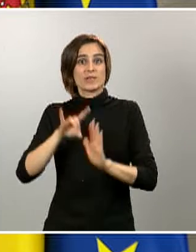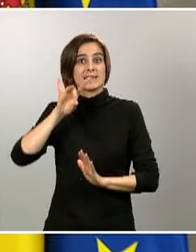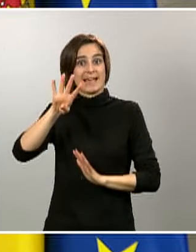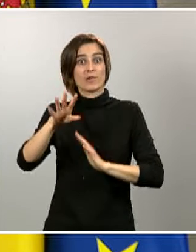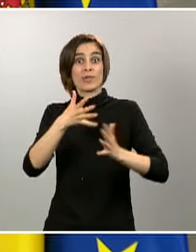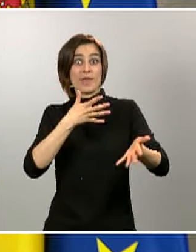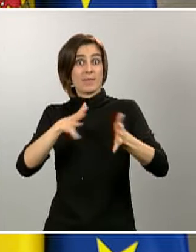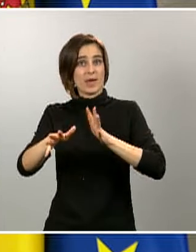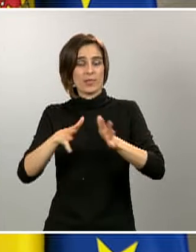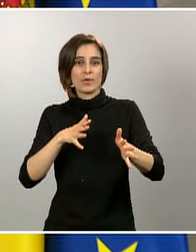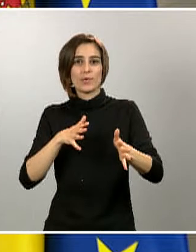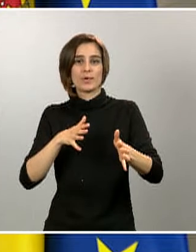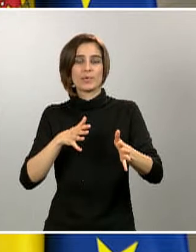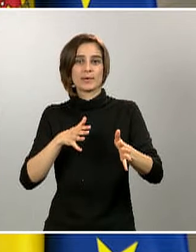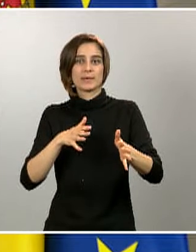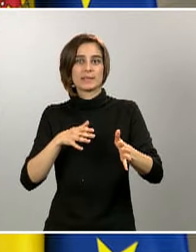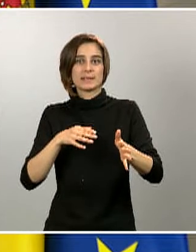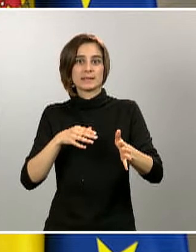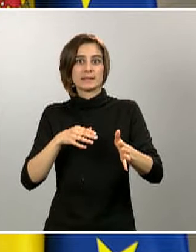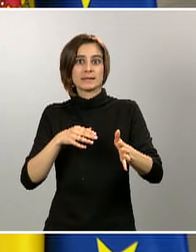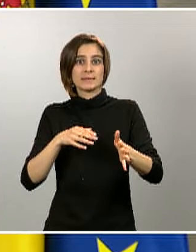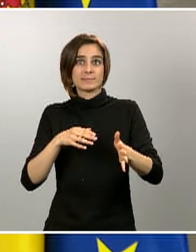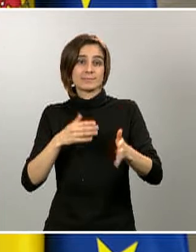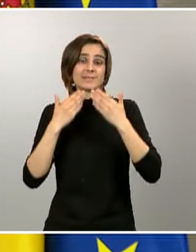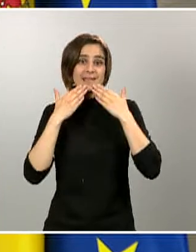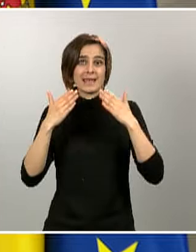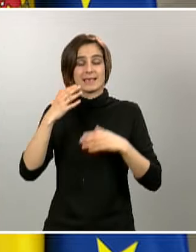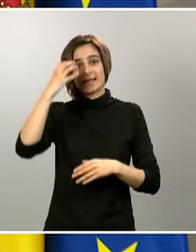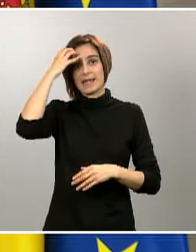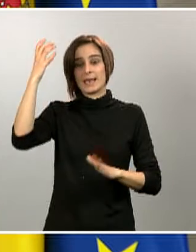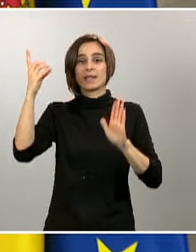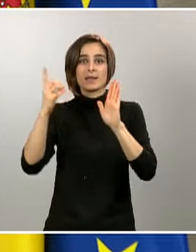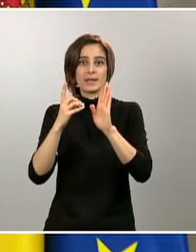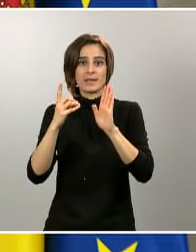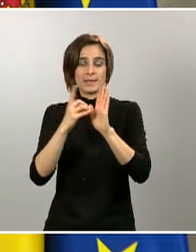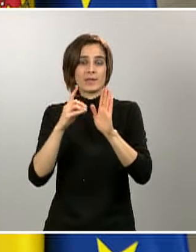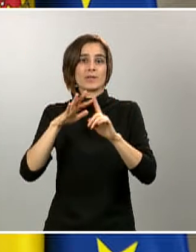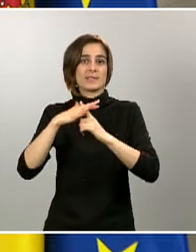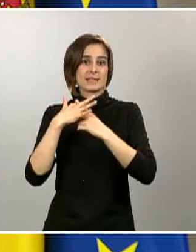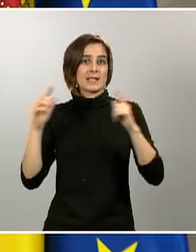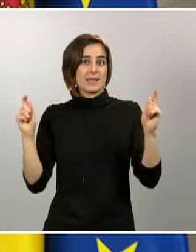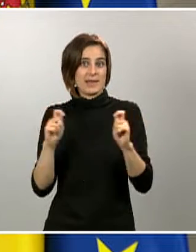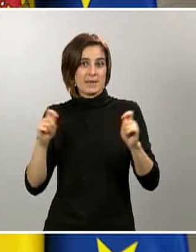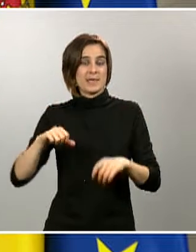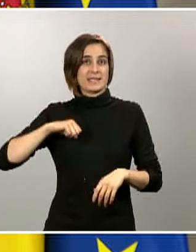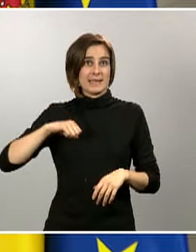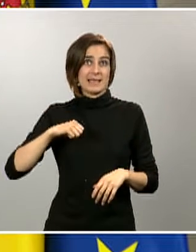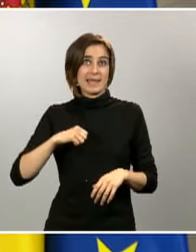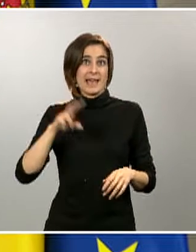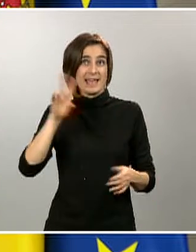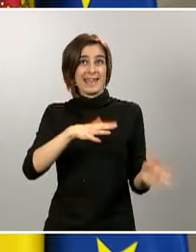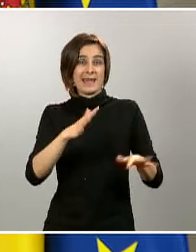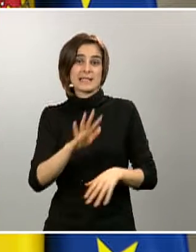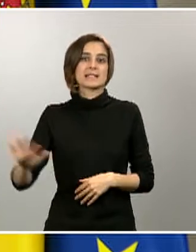el decreto del estado de alarma sanitaria y aplicadas al conjunto del territorio español, han dado resultados y han